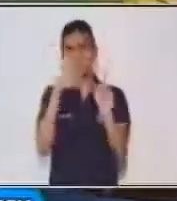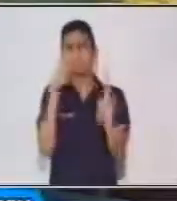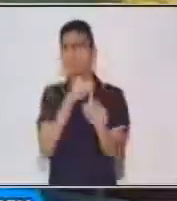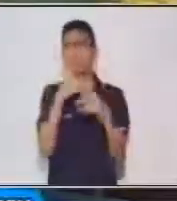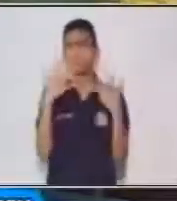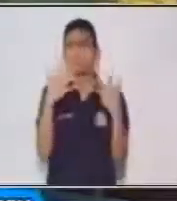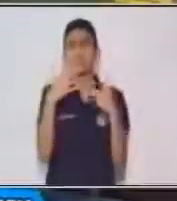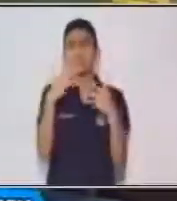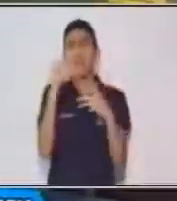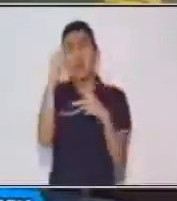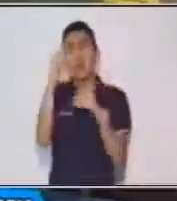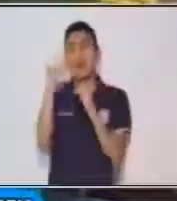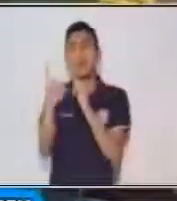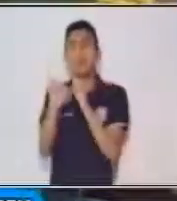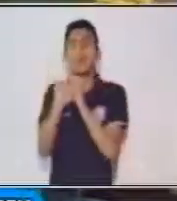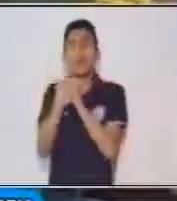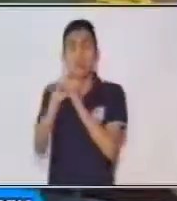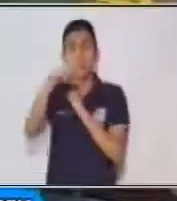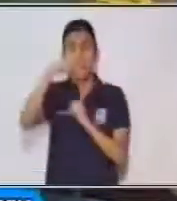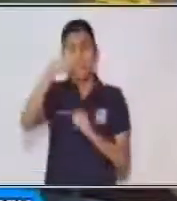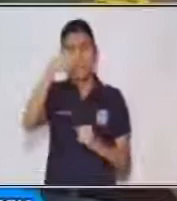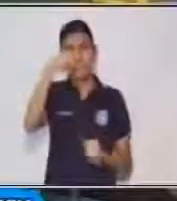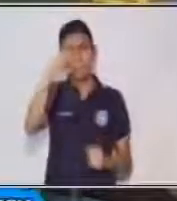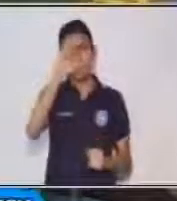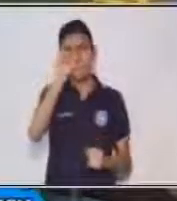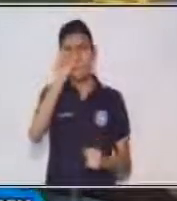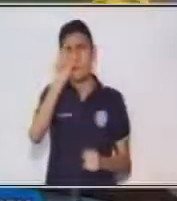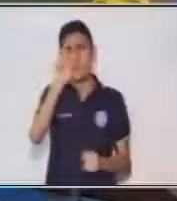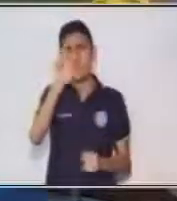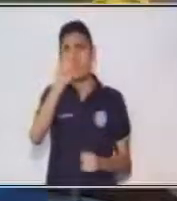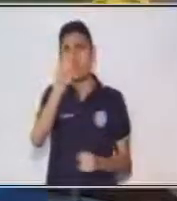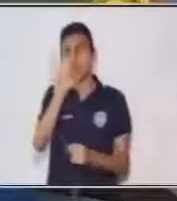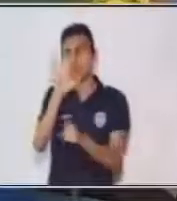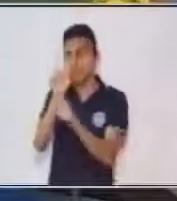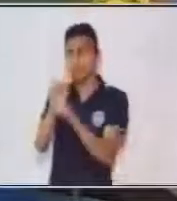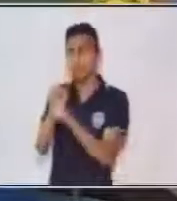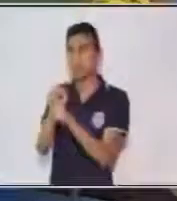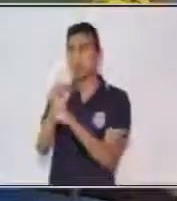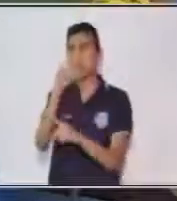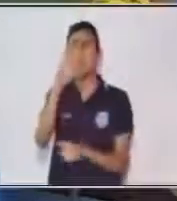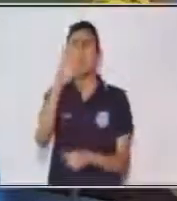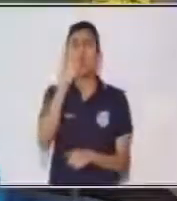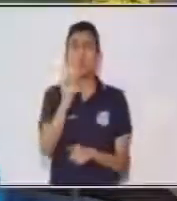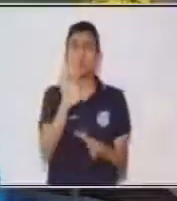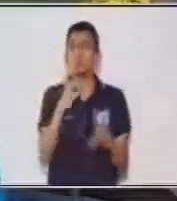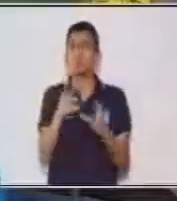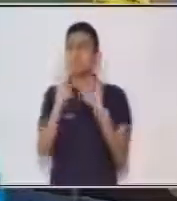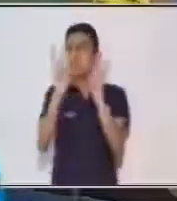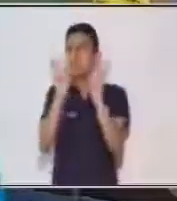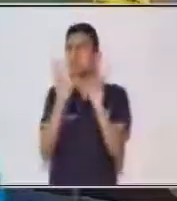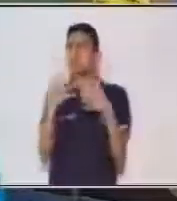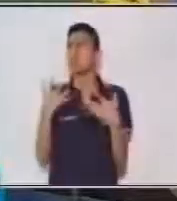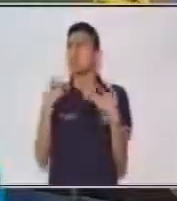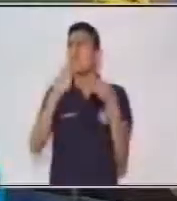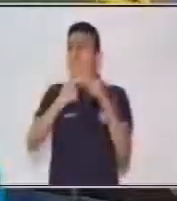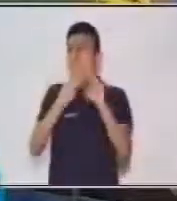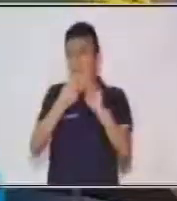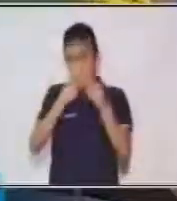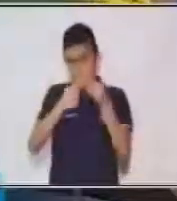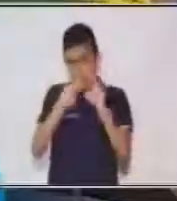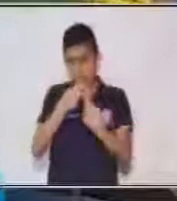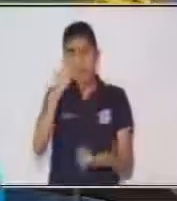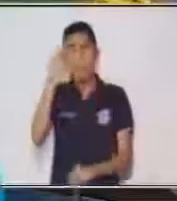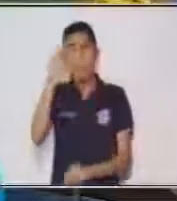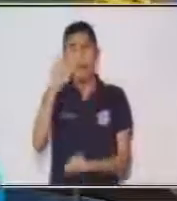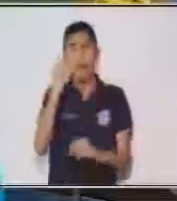de identificación de patrones que utilizan multiplicación al cubo. ¿En qué área? En matemática. Para